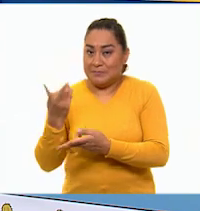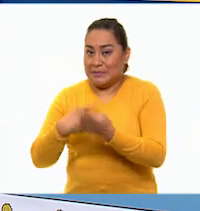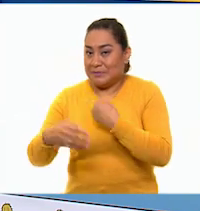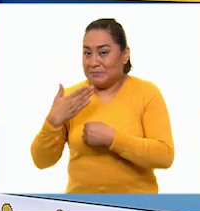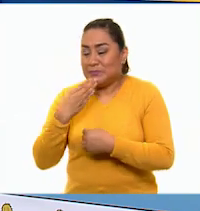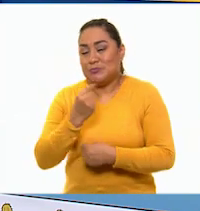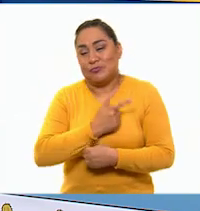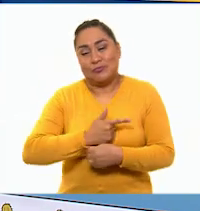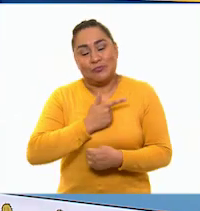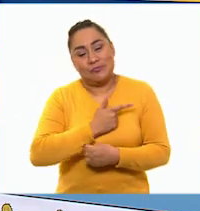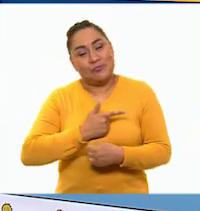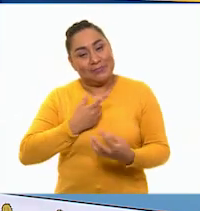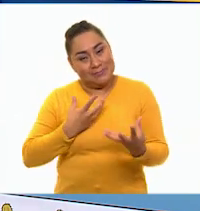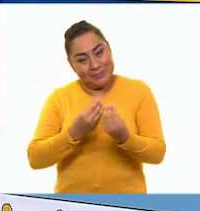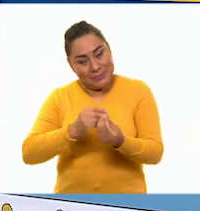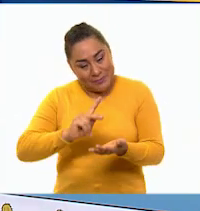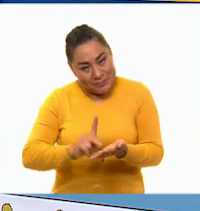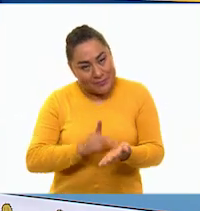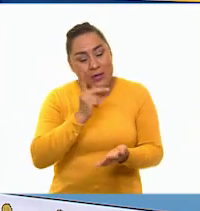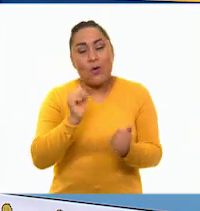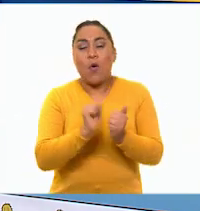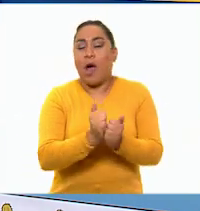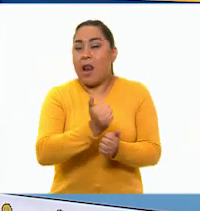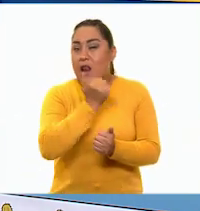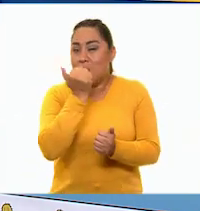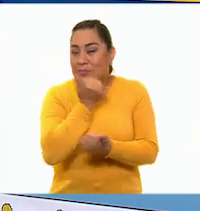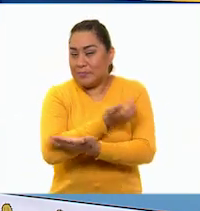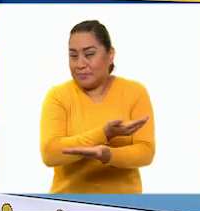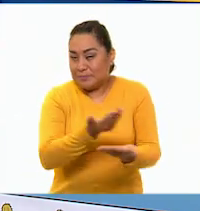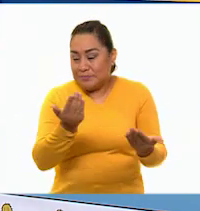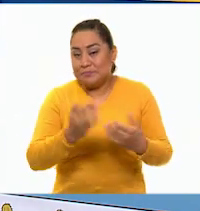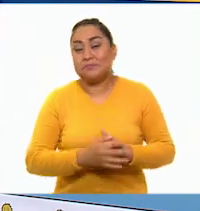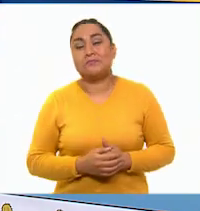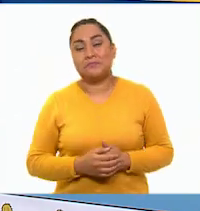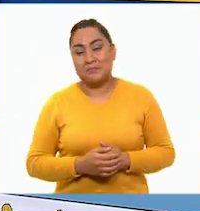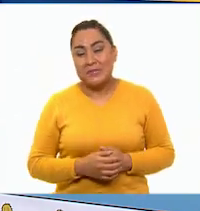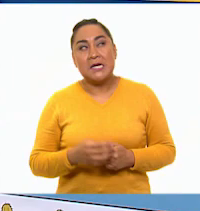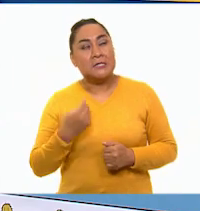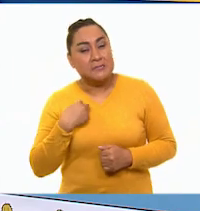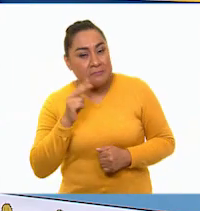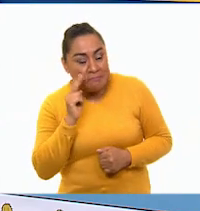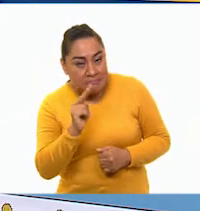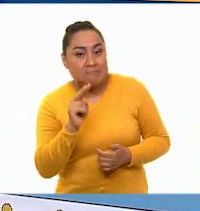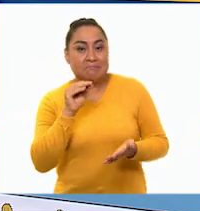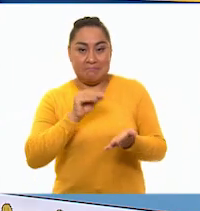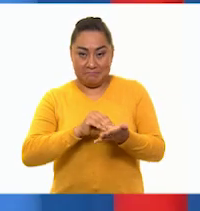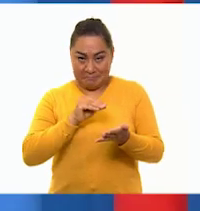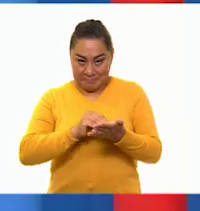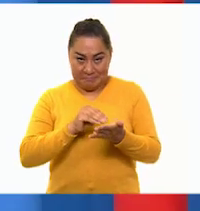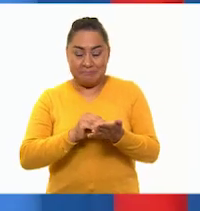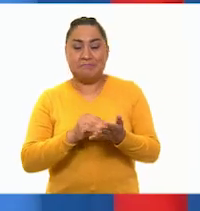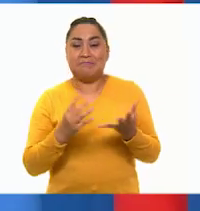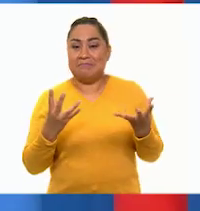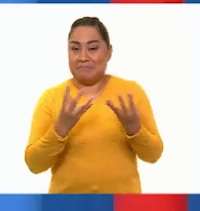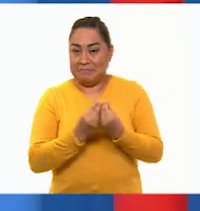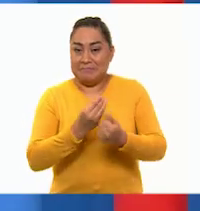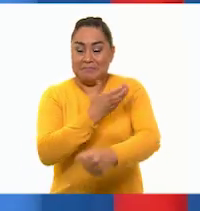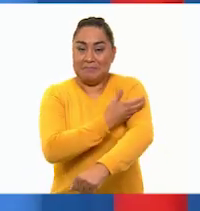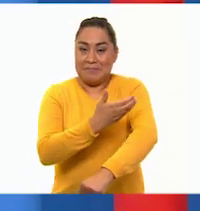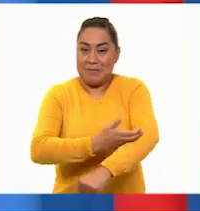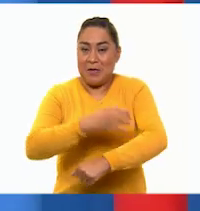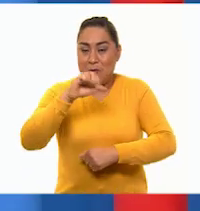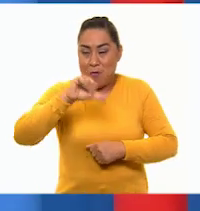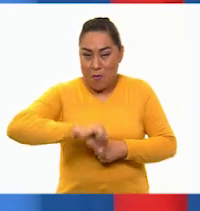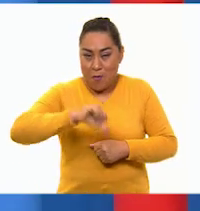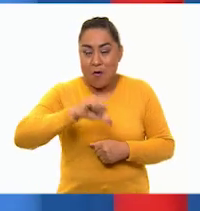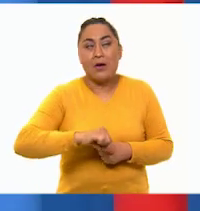Un placer como siempre estar contigo, con nuestros estudiantes en casa. Pero veo que todo no nos acompaña el día de hoy. No nos acompaña el día de hoy,